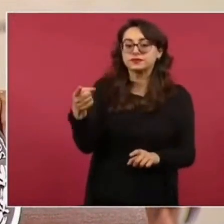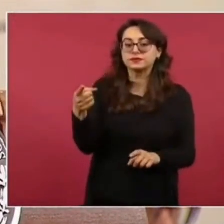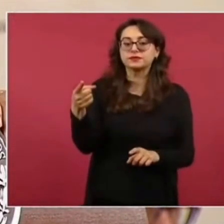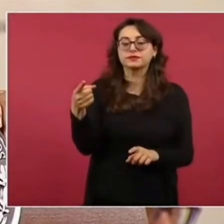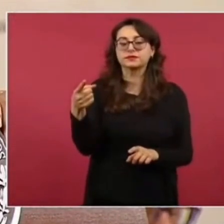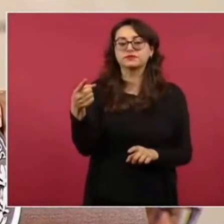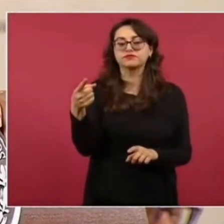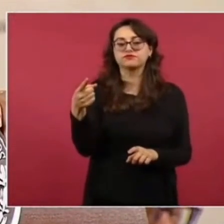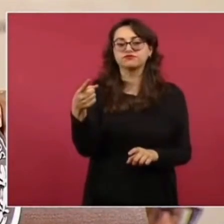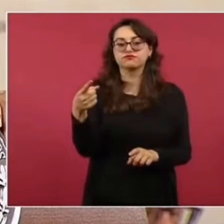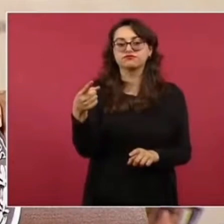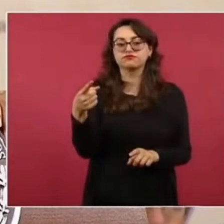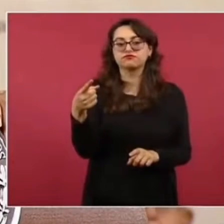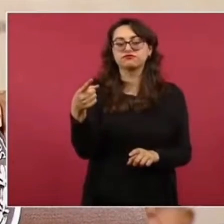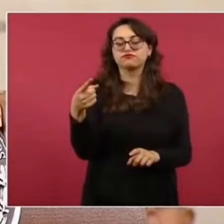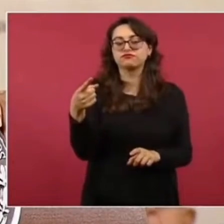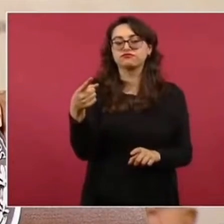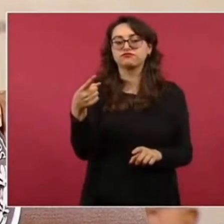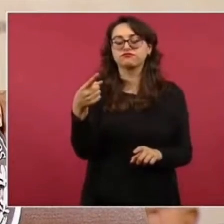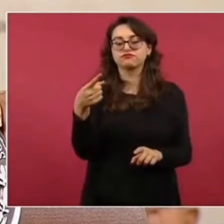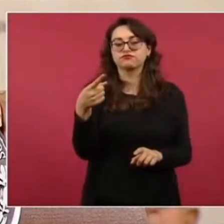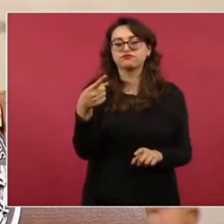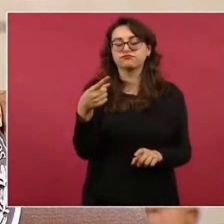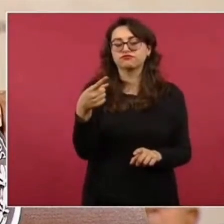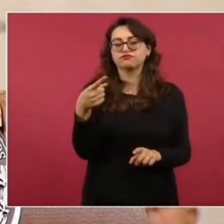un tratamiento distinto